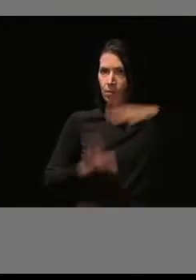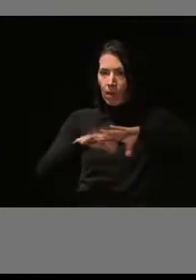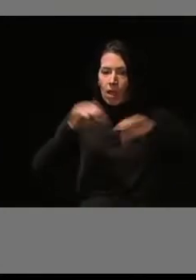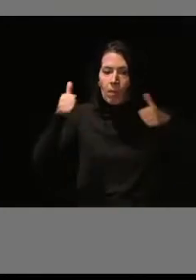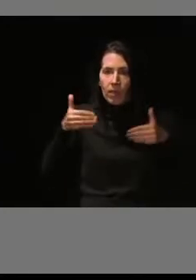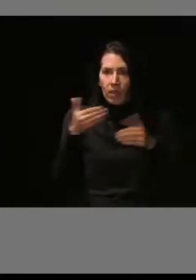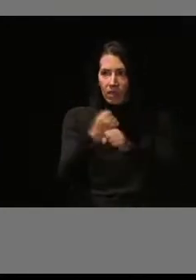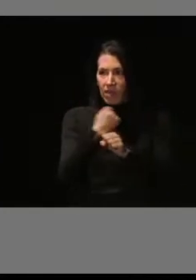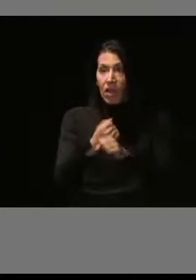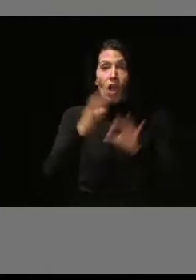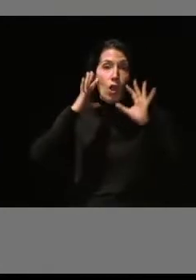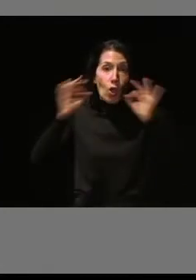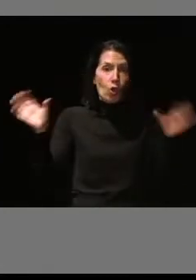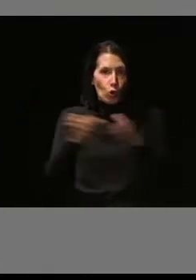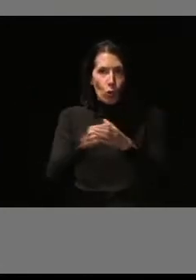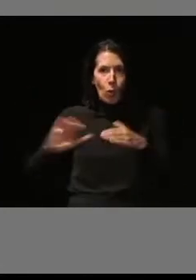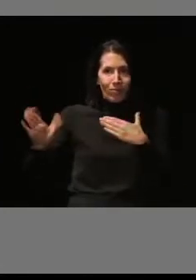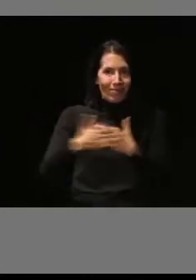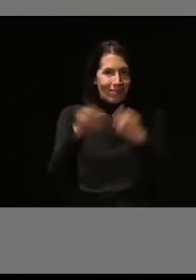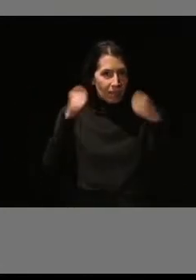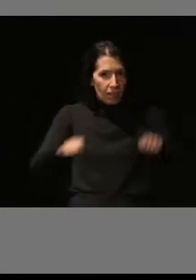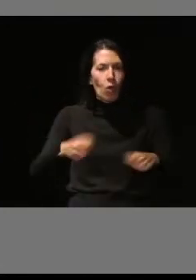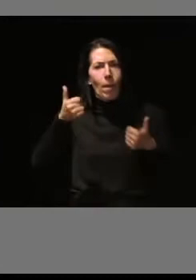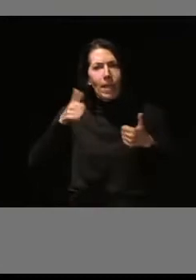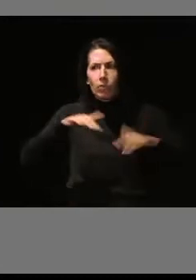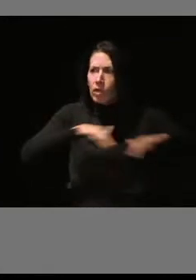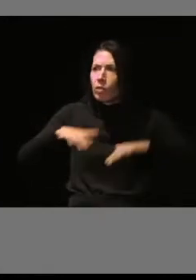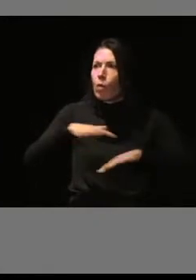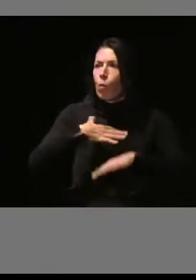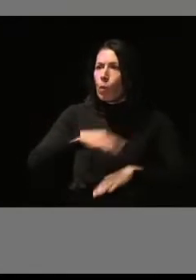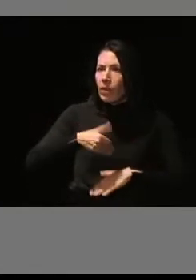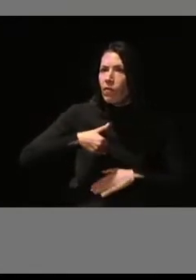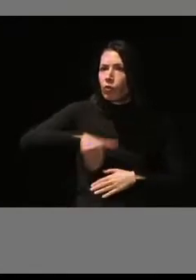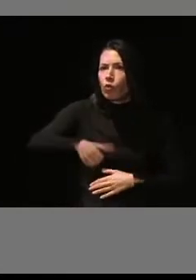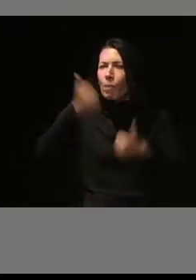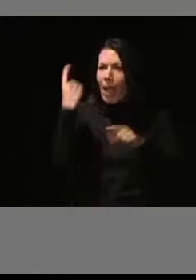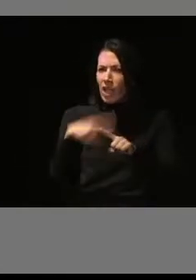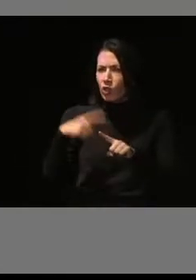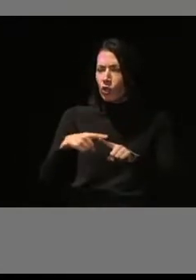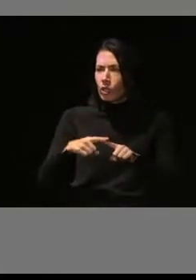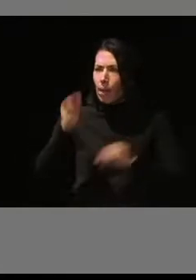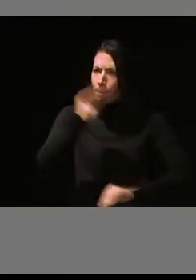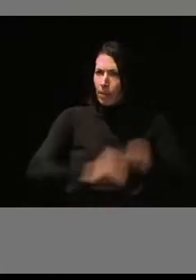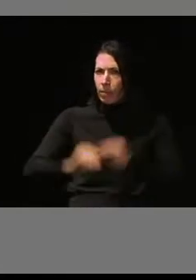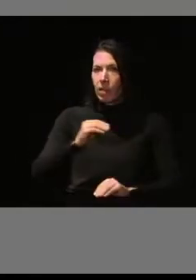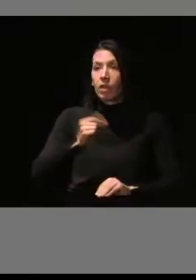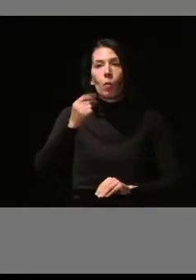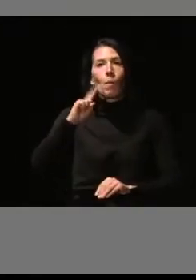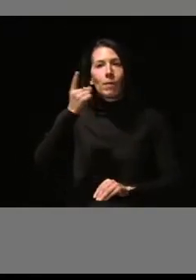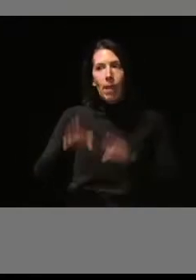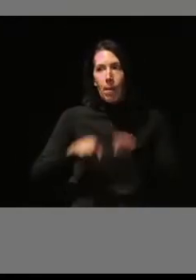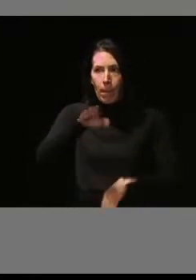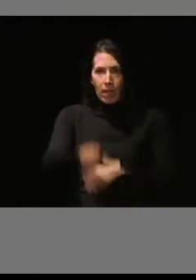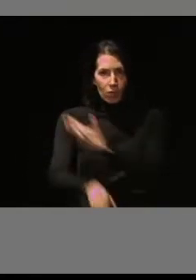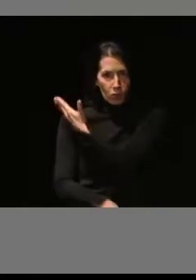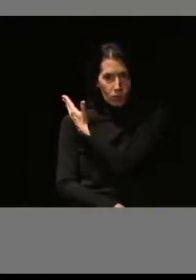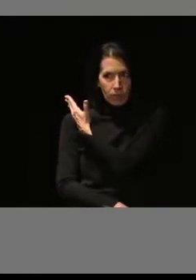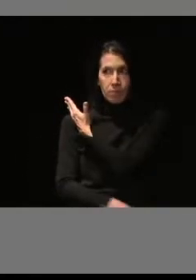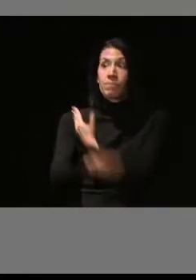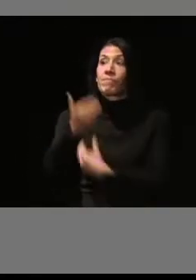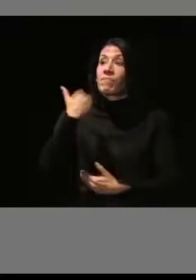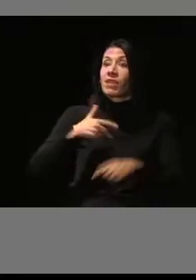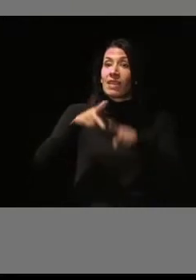que, por supuesto, el grupo no está cerrado, sigue siendo dinámico, que seguiremos avanzando. Esto es solamente un primer paso. Y ya en la